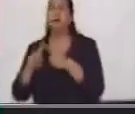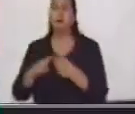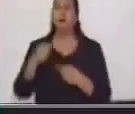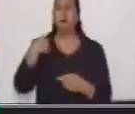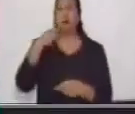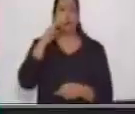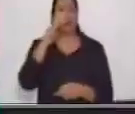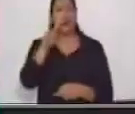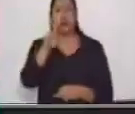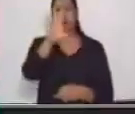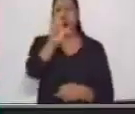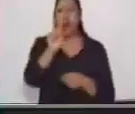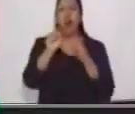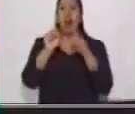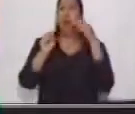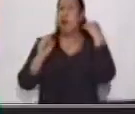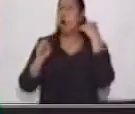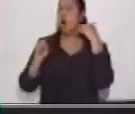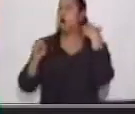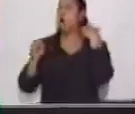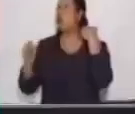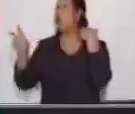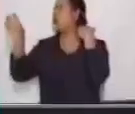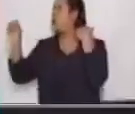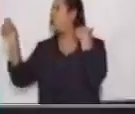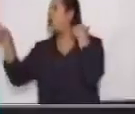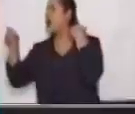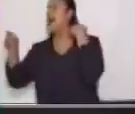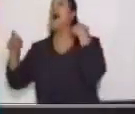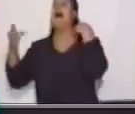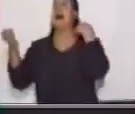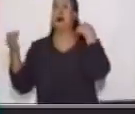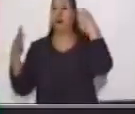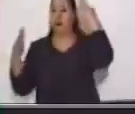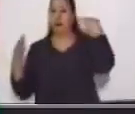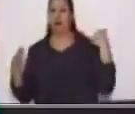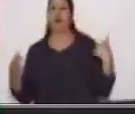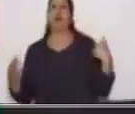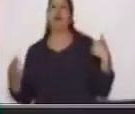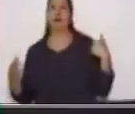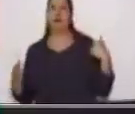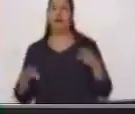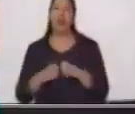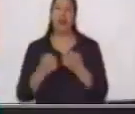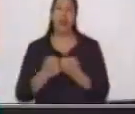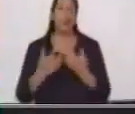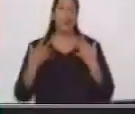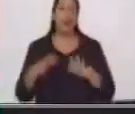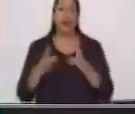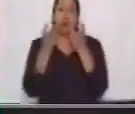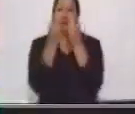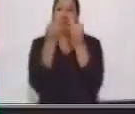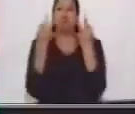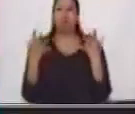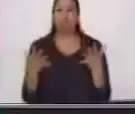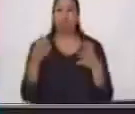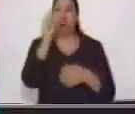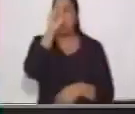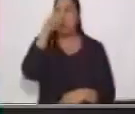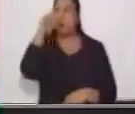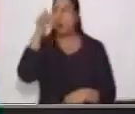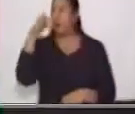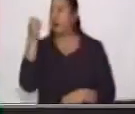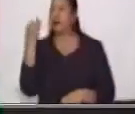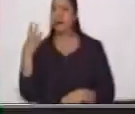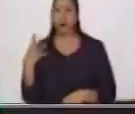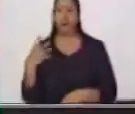pelo corto y cuántos tenían el pelo largo. De esta forma, ya tengo con palitos el conteo. Pero no lo